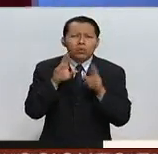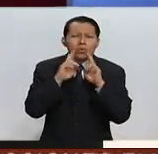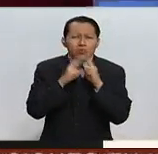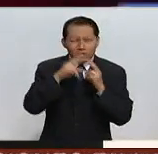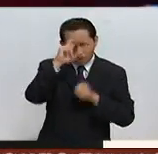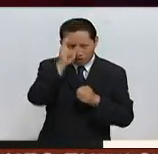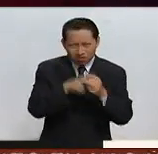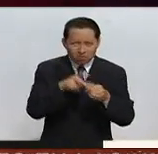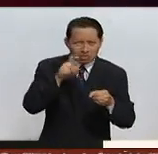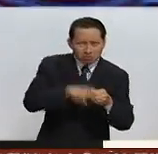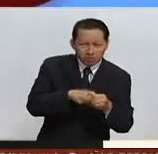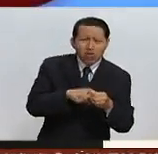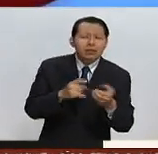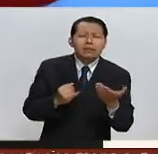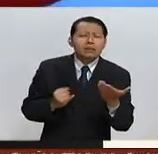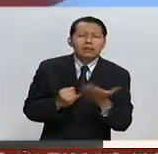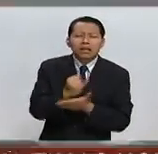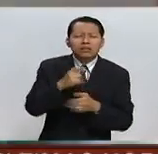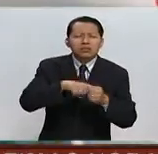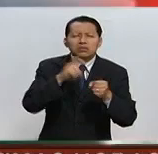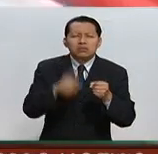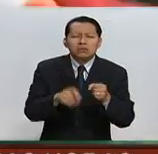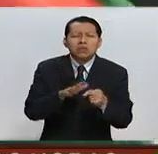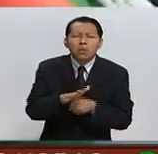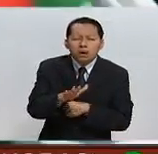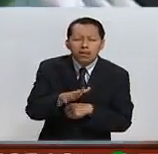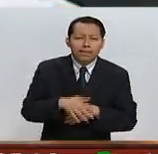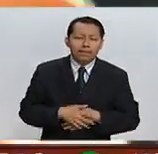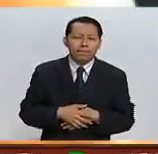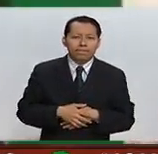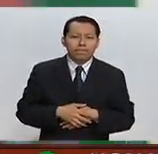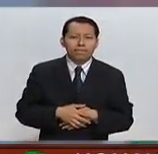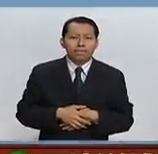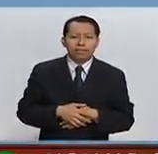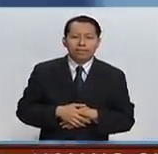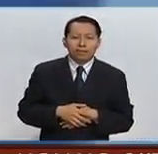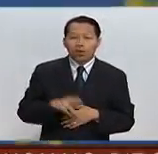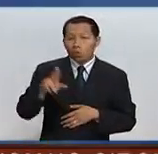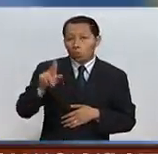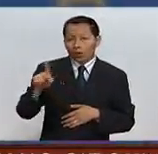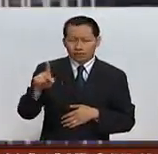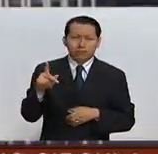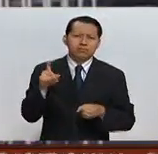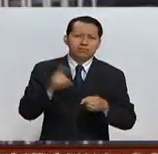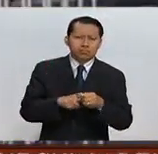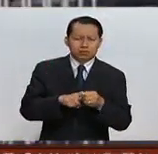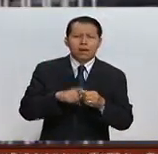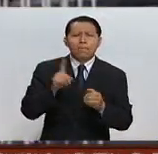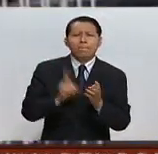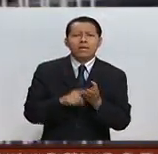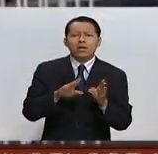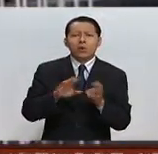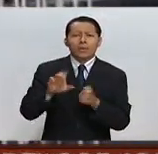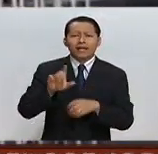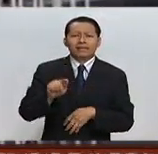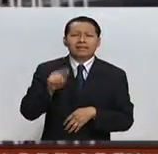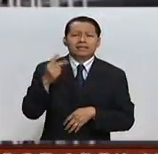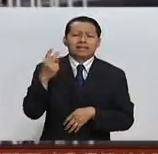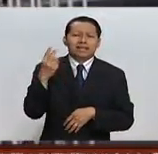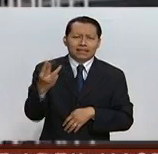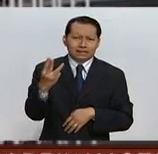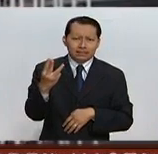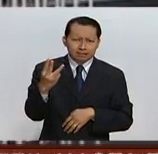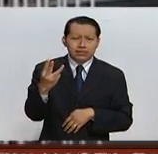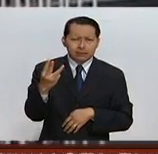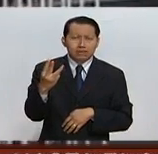las que decidió abandonarla. El Reino Unido se unió a la Unión Europea en 1973, cuando todavía